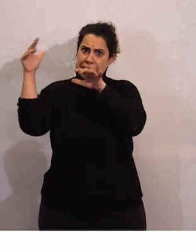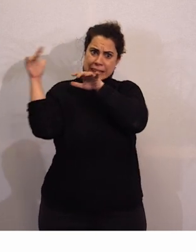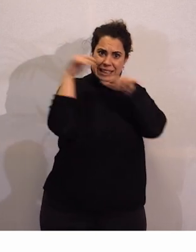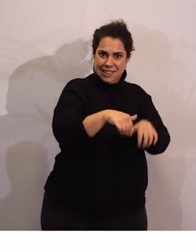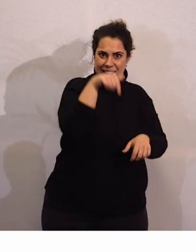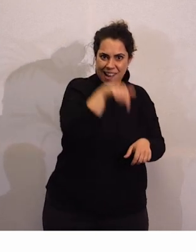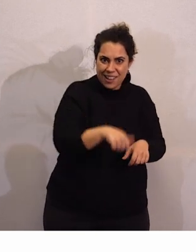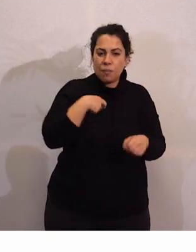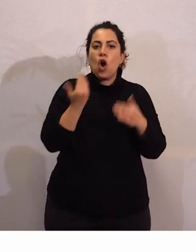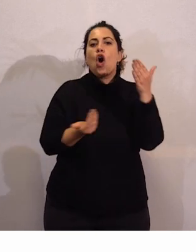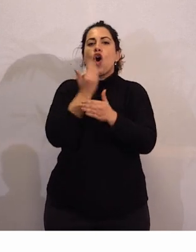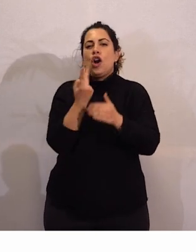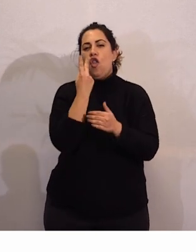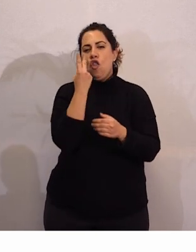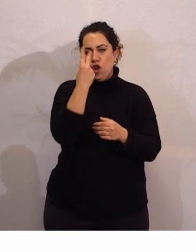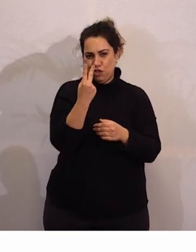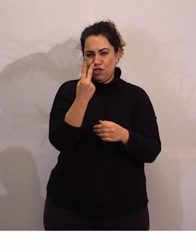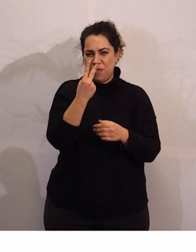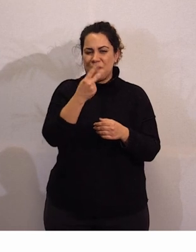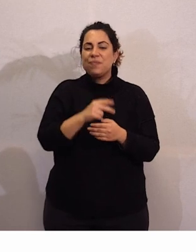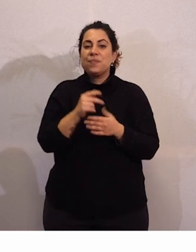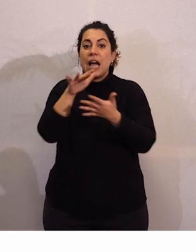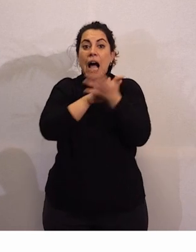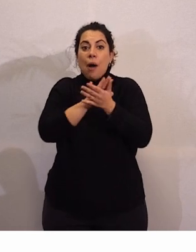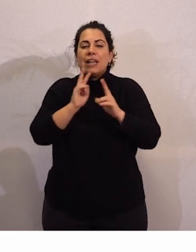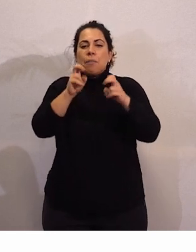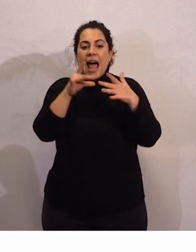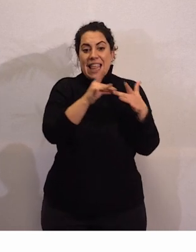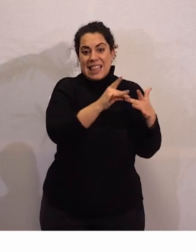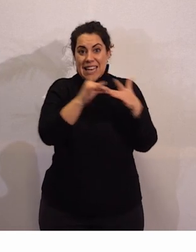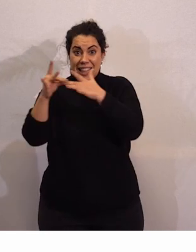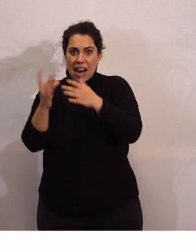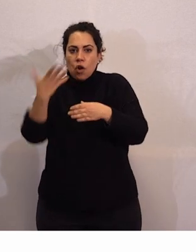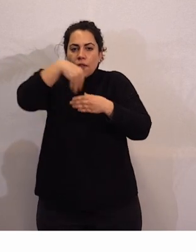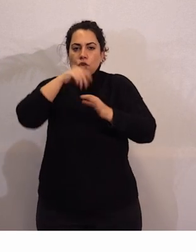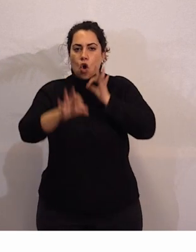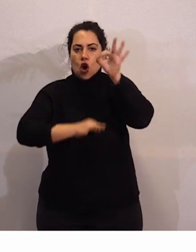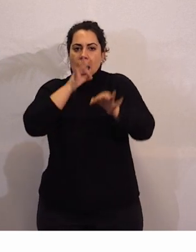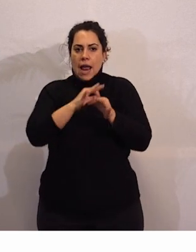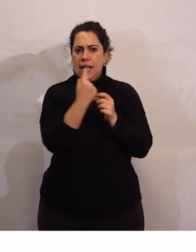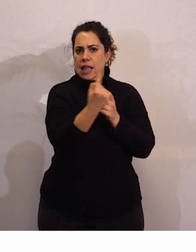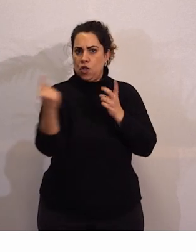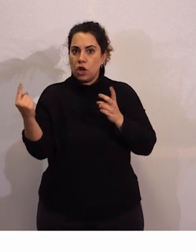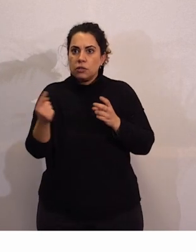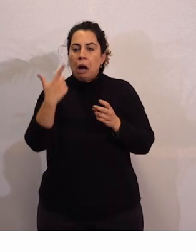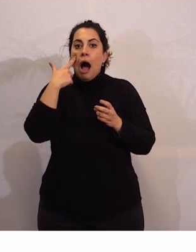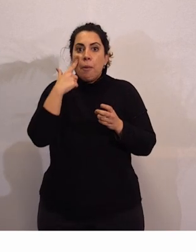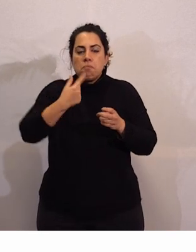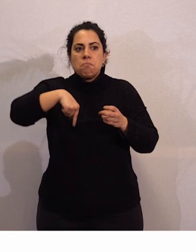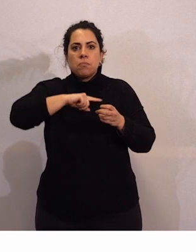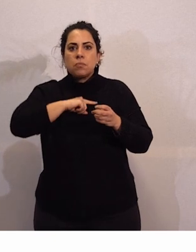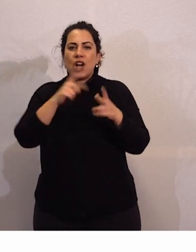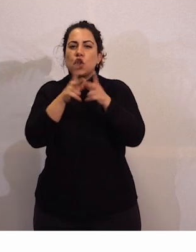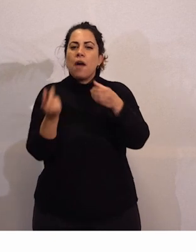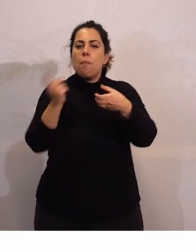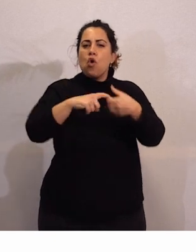Durante dos jornadas vamos a hablar de liderazgo en nuestras organizaciones, de cómo podemos participar en la